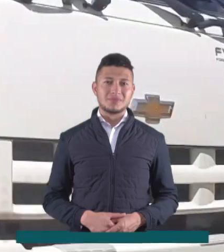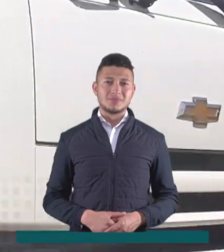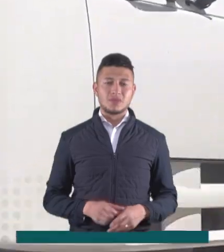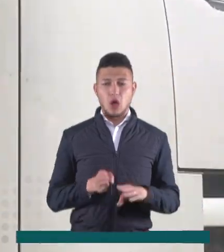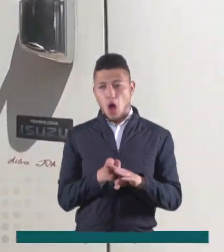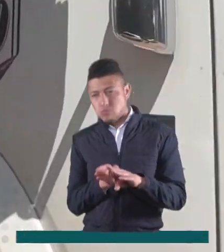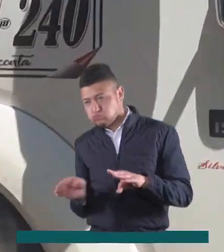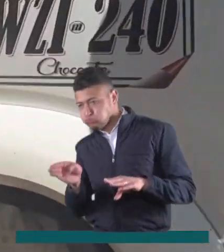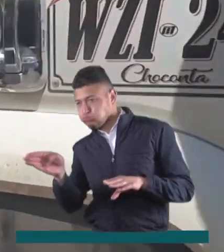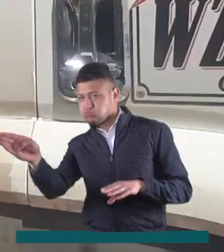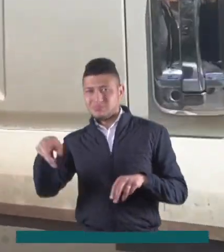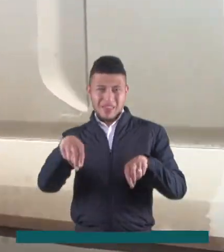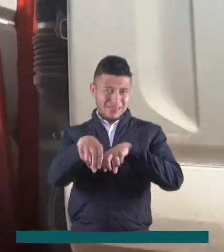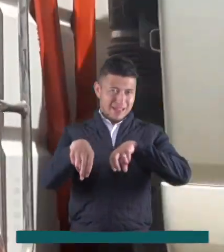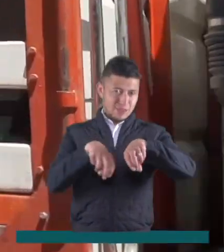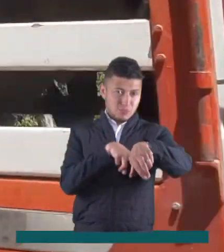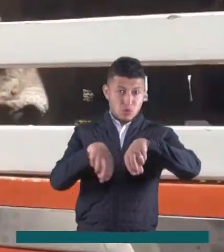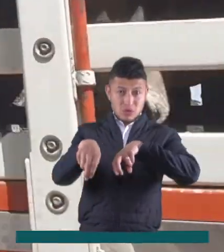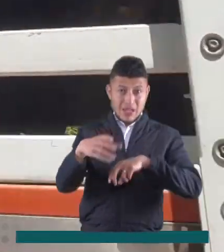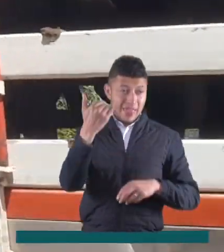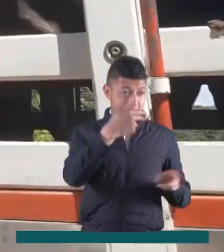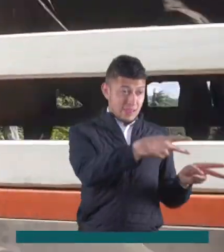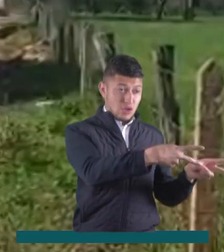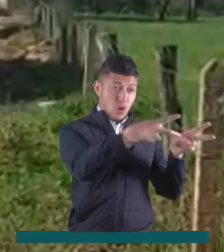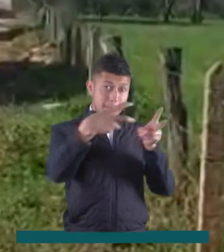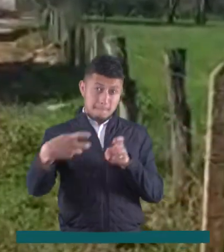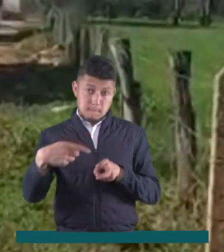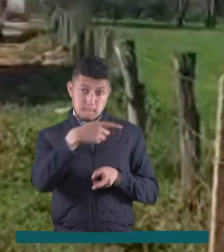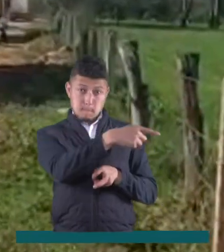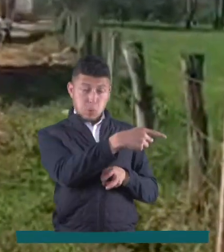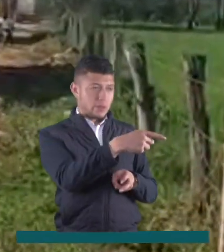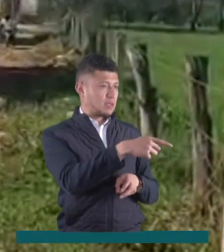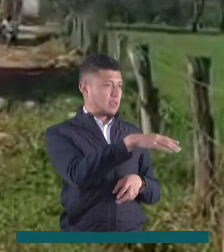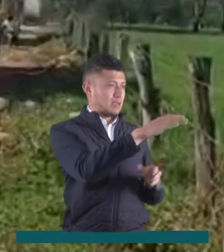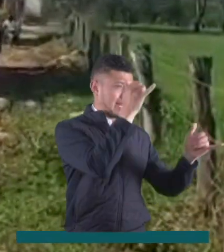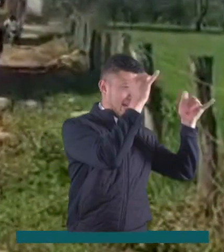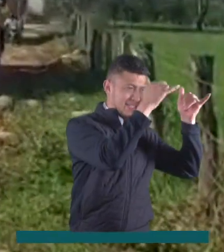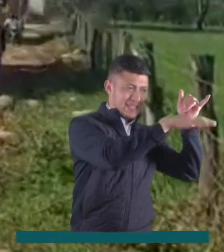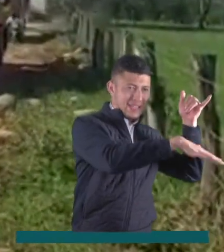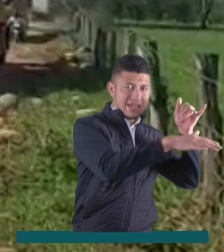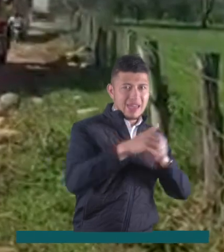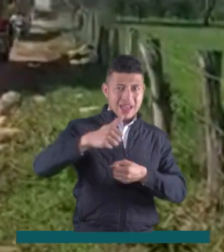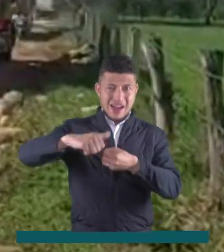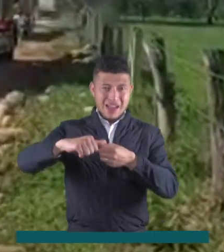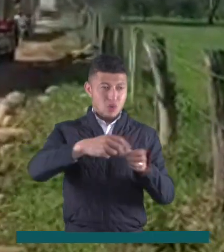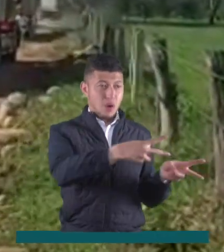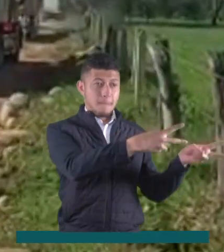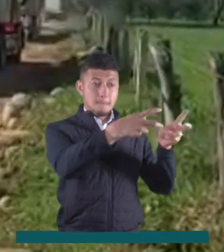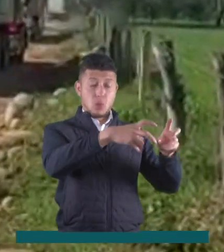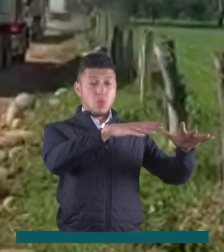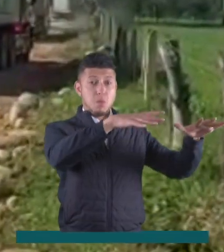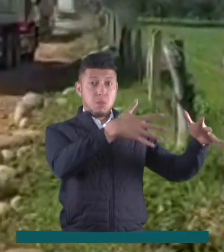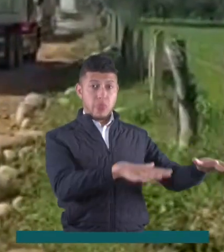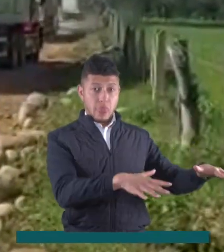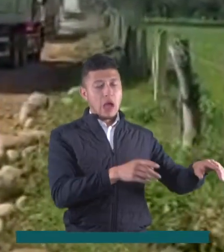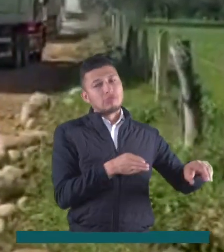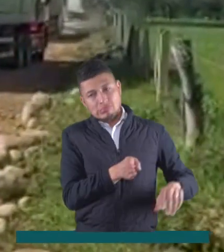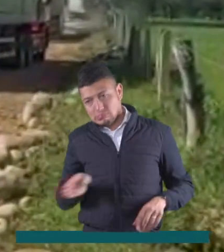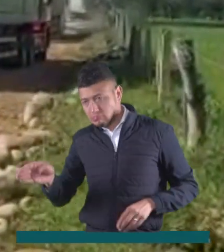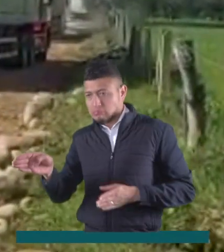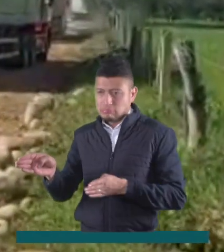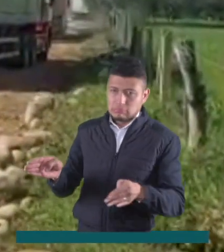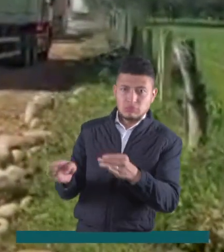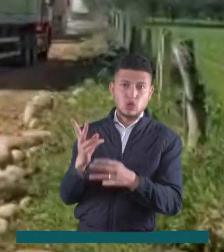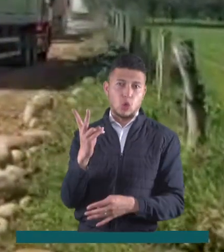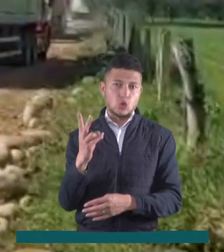Dos rutas han sido habilitadas para los transportadores que pasaban por el puente Román Basurto que comunica a Casanare con Arauca y que colapsó